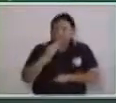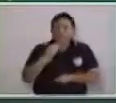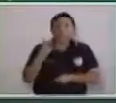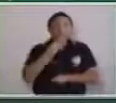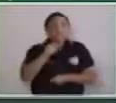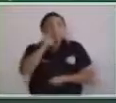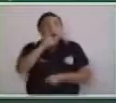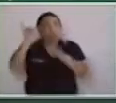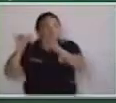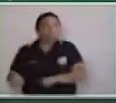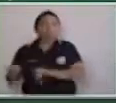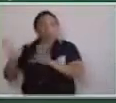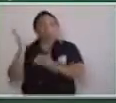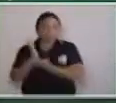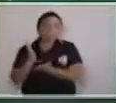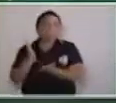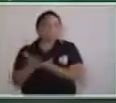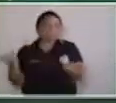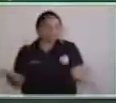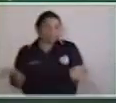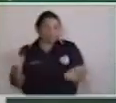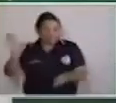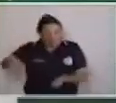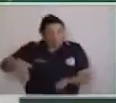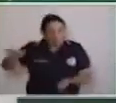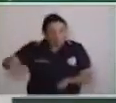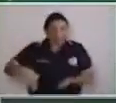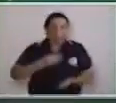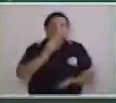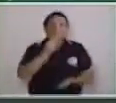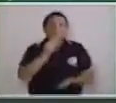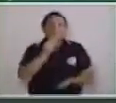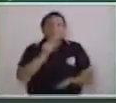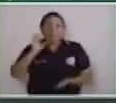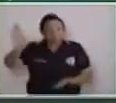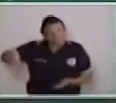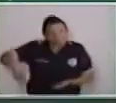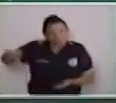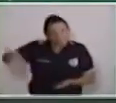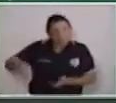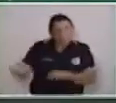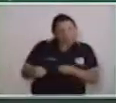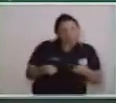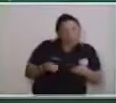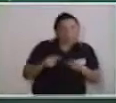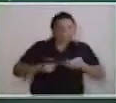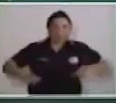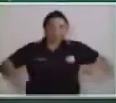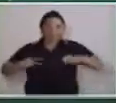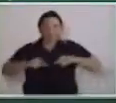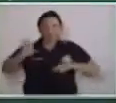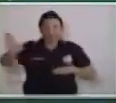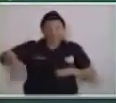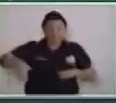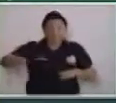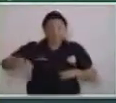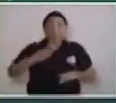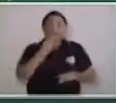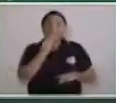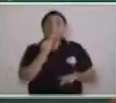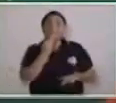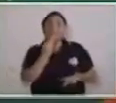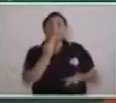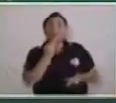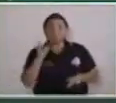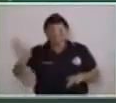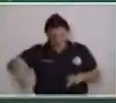a la Chiva. La Chiva no quiere salir de ahí. ¡Sal de ahí, Chiva Chivita! ¡Sal de ahí de ese lugar! ¡Sal